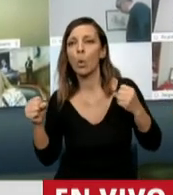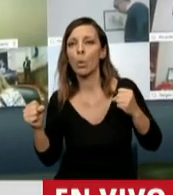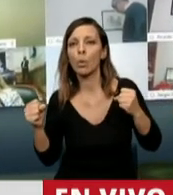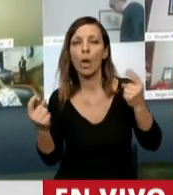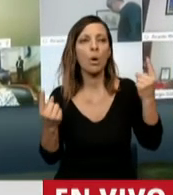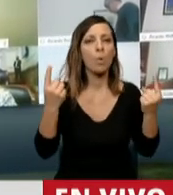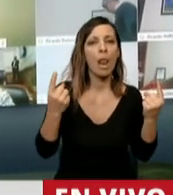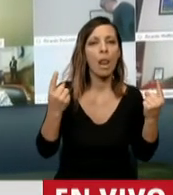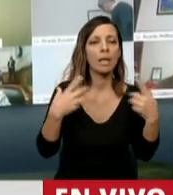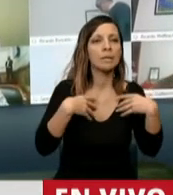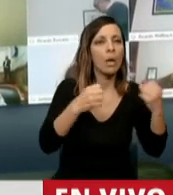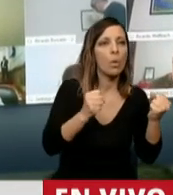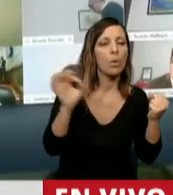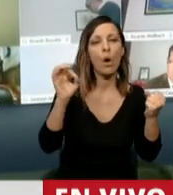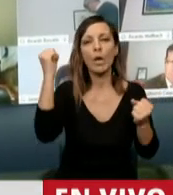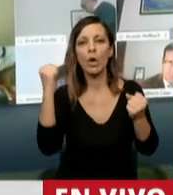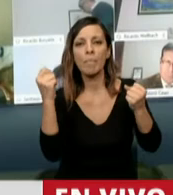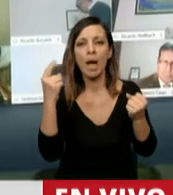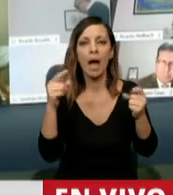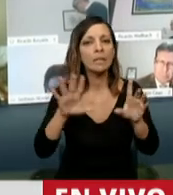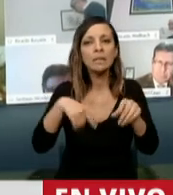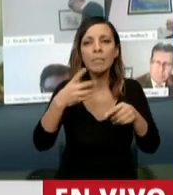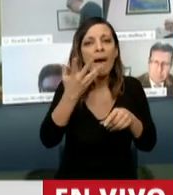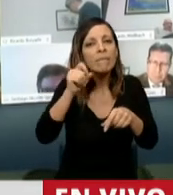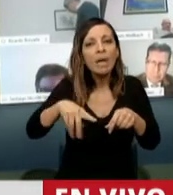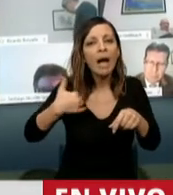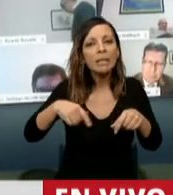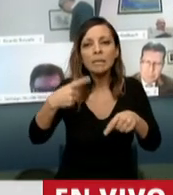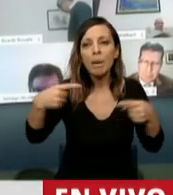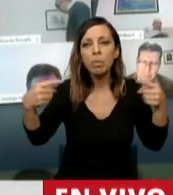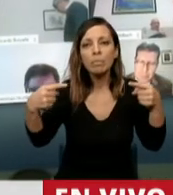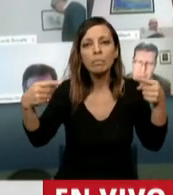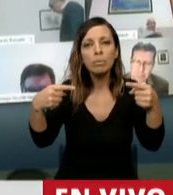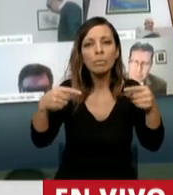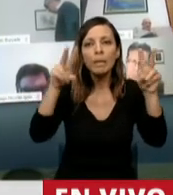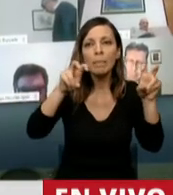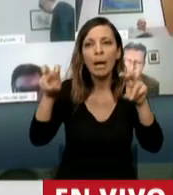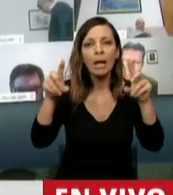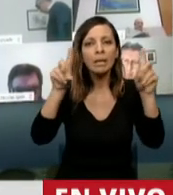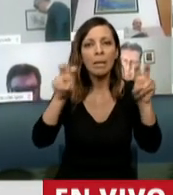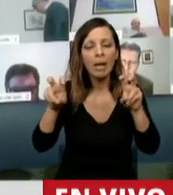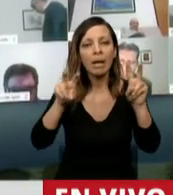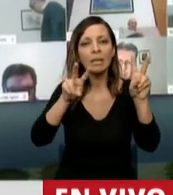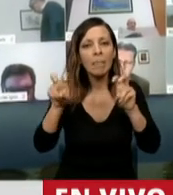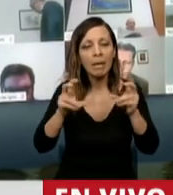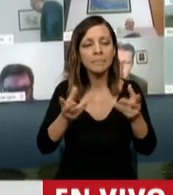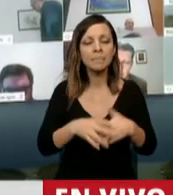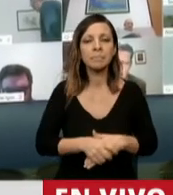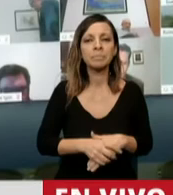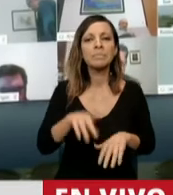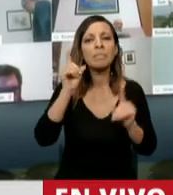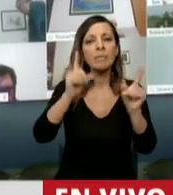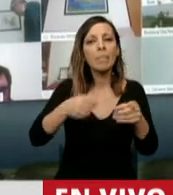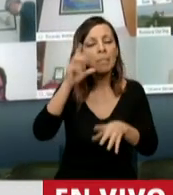o la economía, mejor dicho? Y también me acuerdo que cuando comenzaba esta crisis,